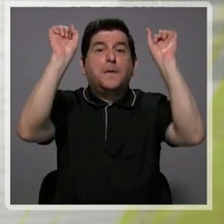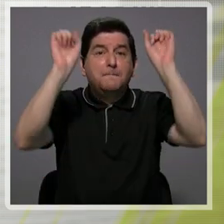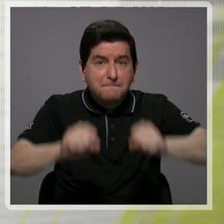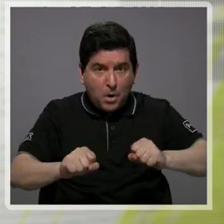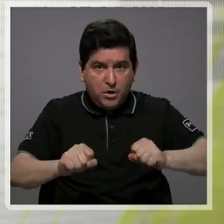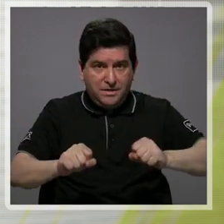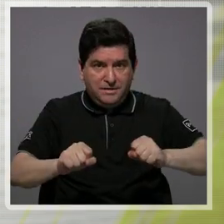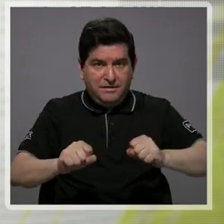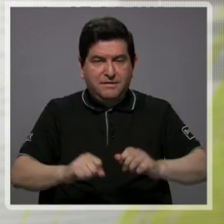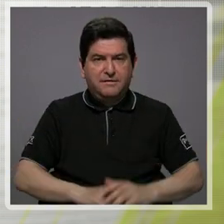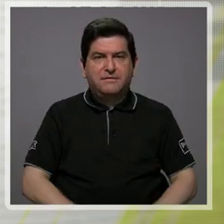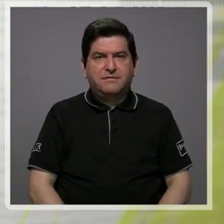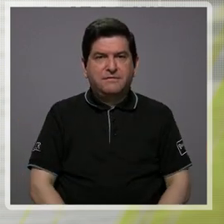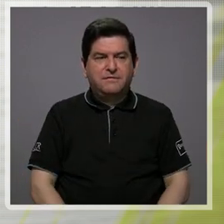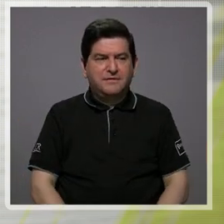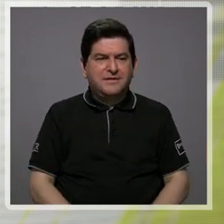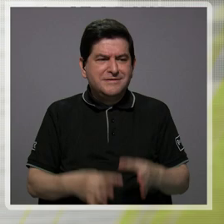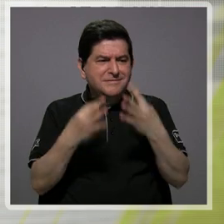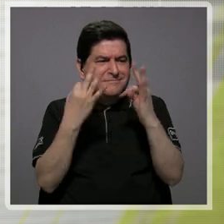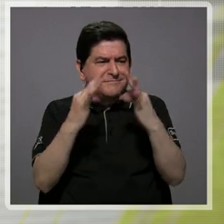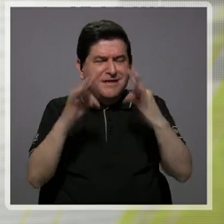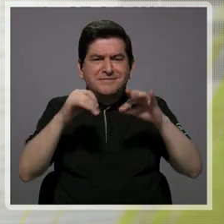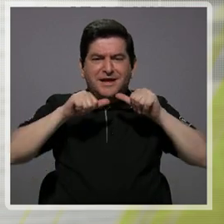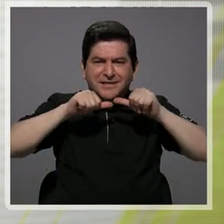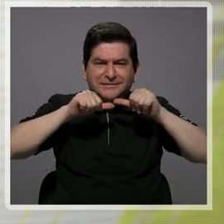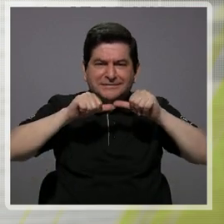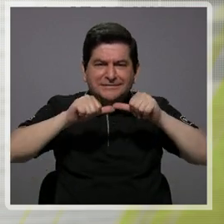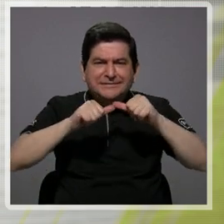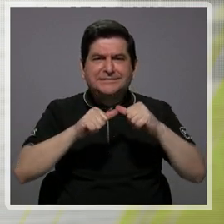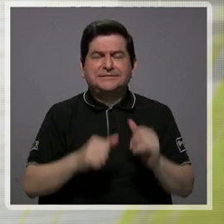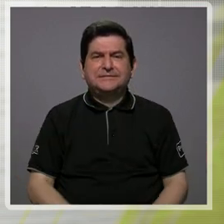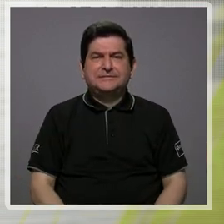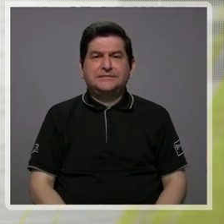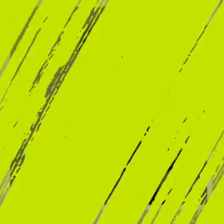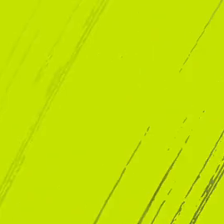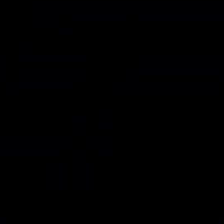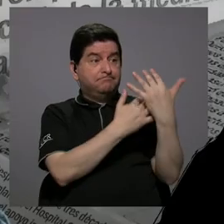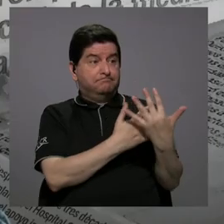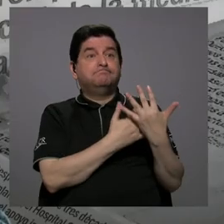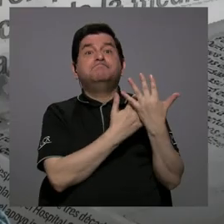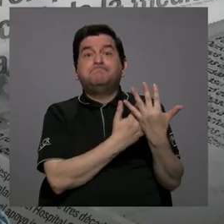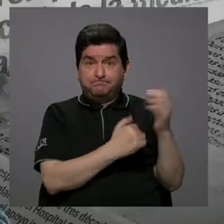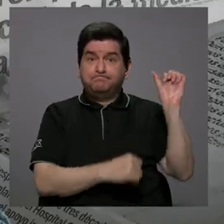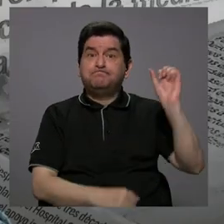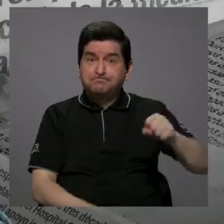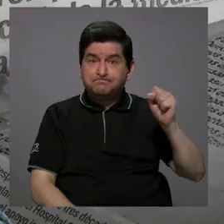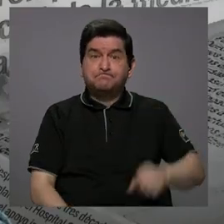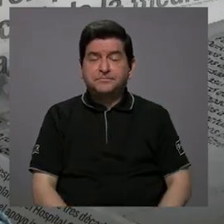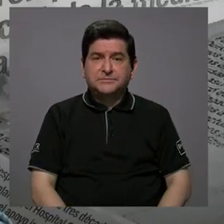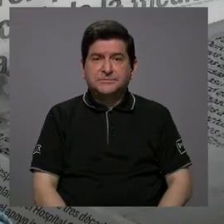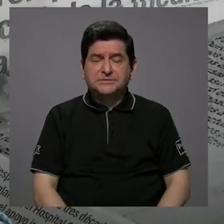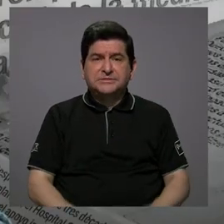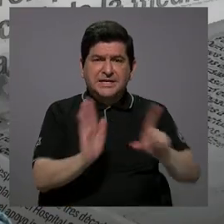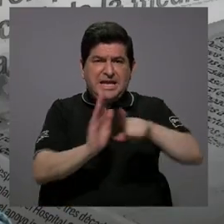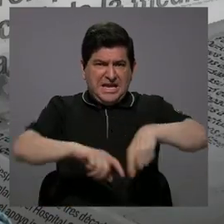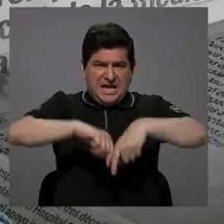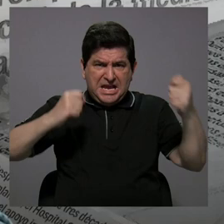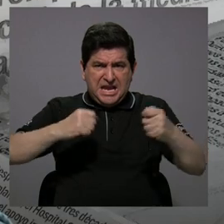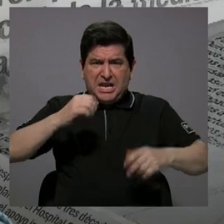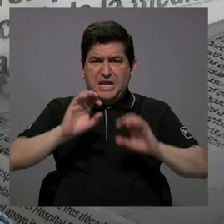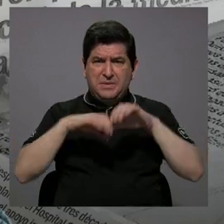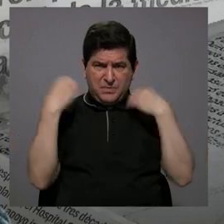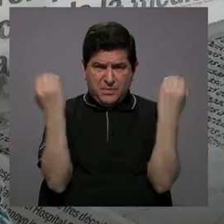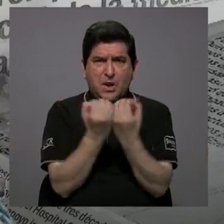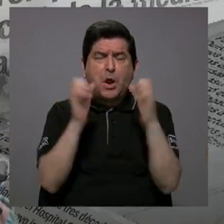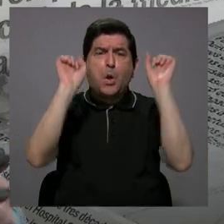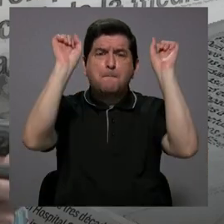mantener la esperanza de que efectivamente el crimen organizado va